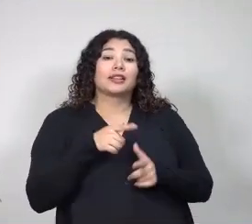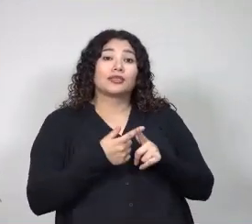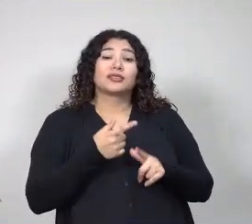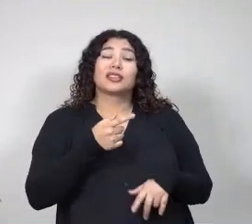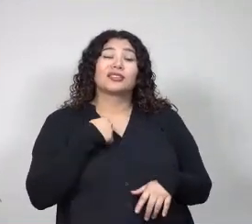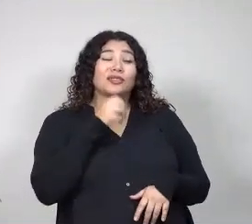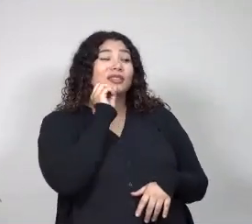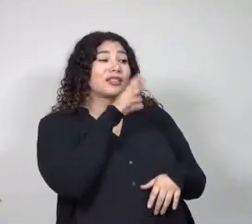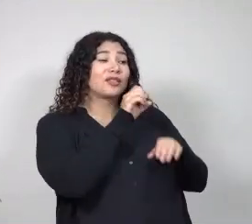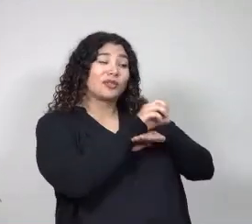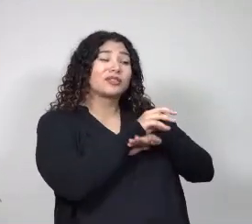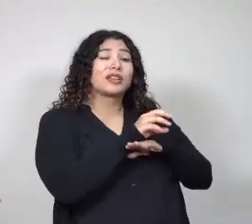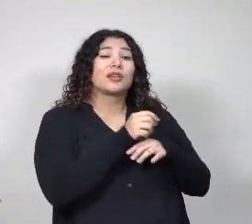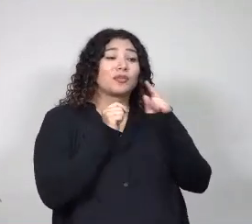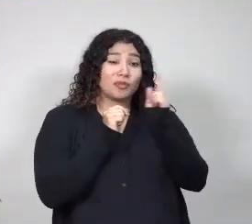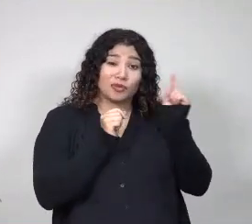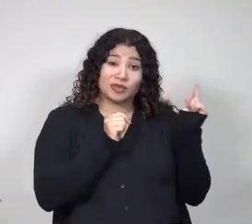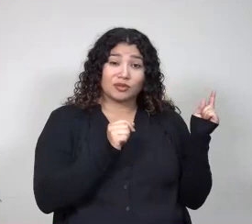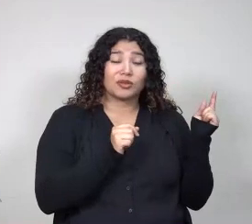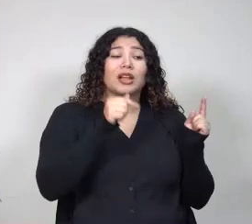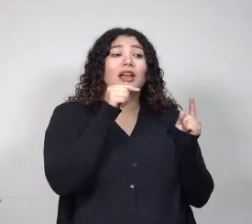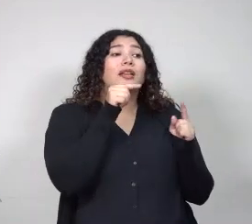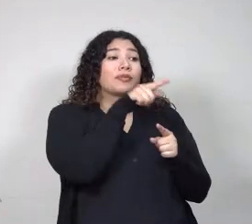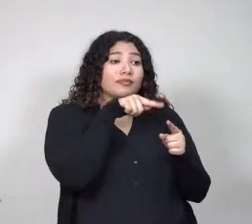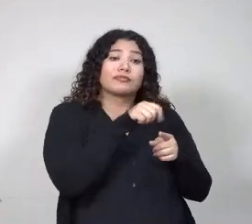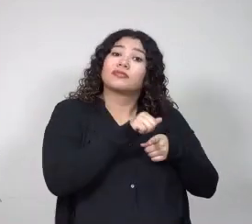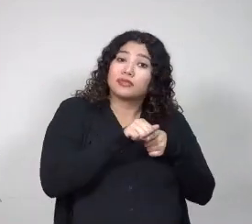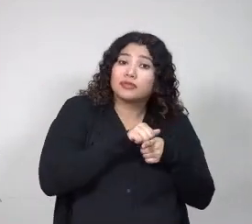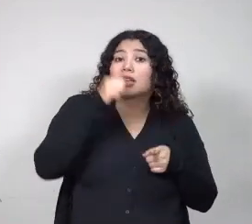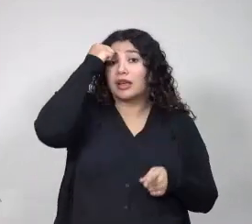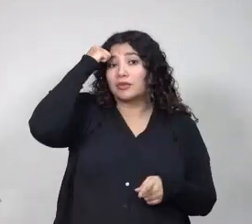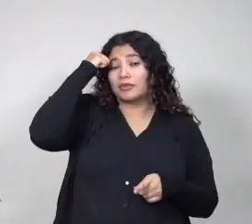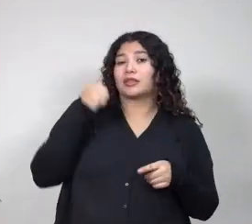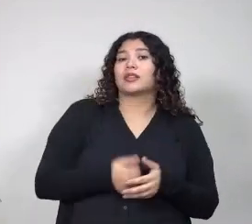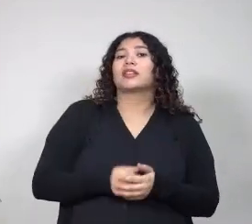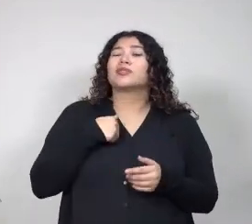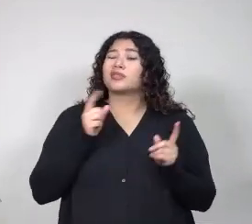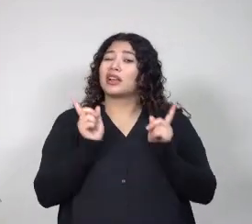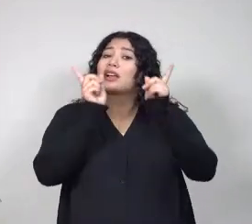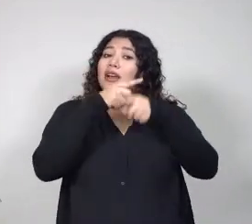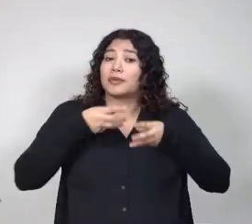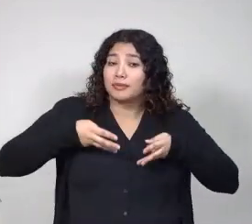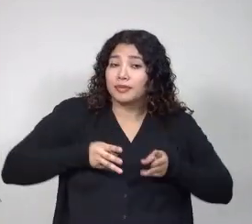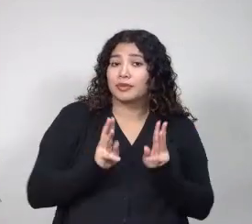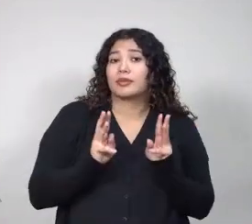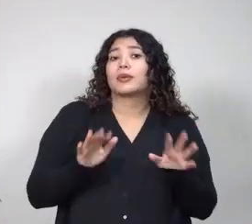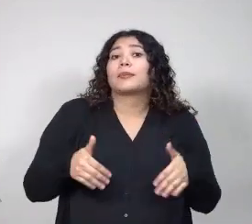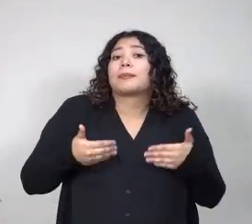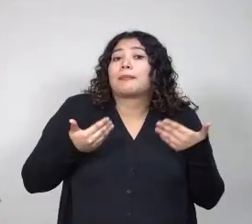prepararnos técnicamente para poder enfrentar esta situación. Y en tercer lugar, el cambiar nuestra